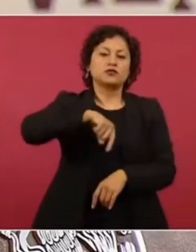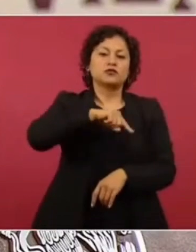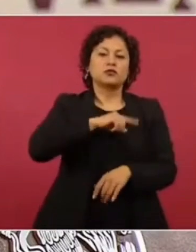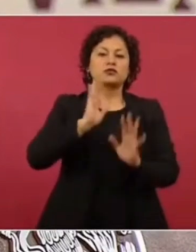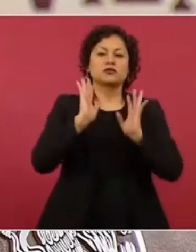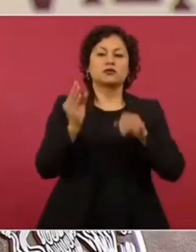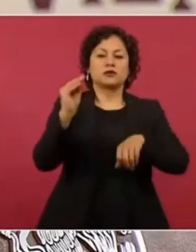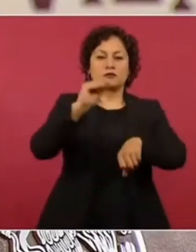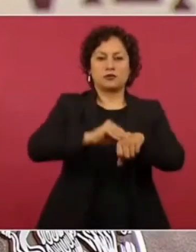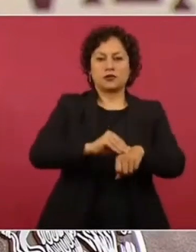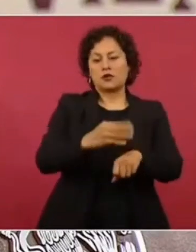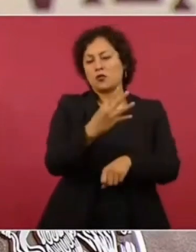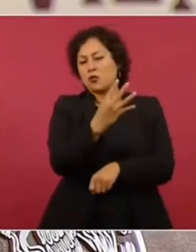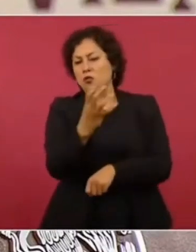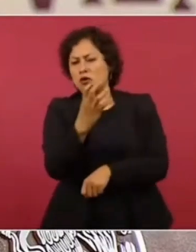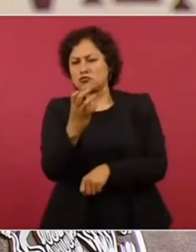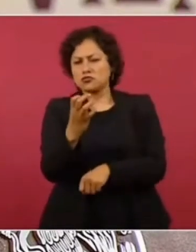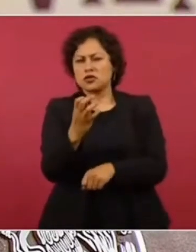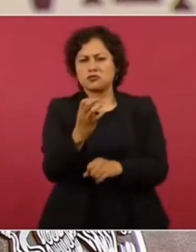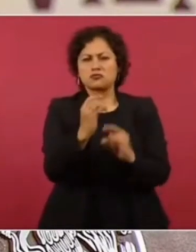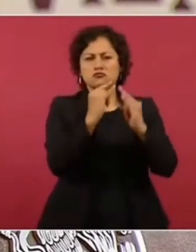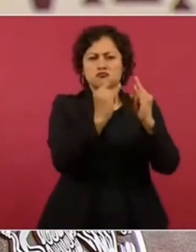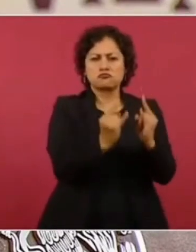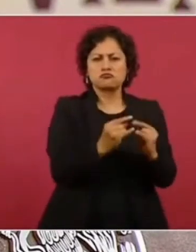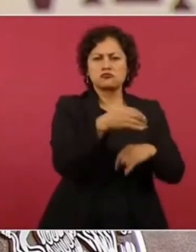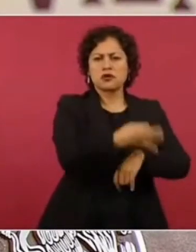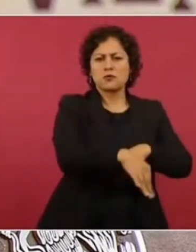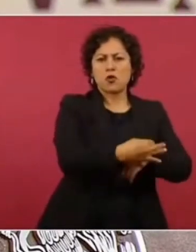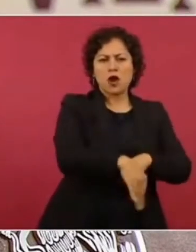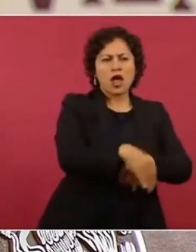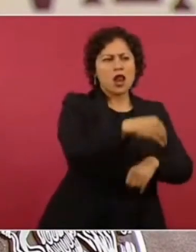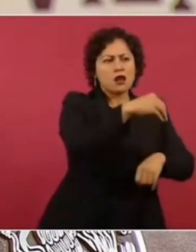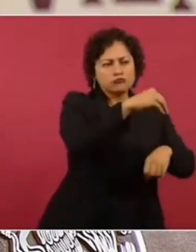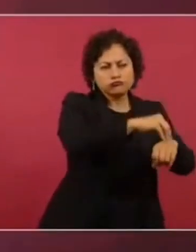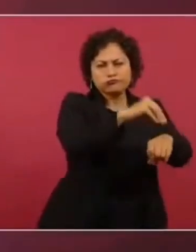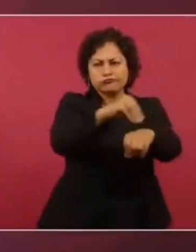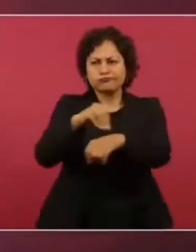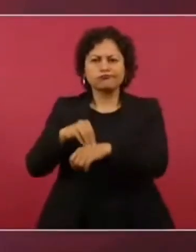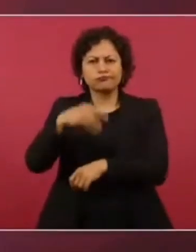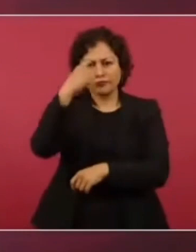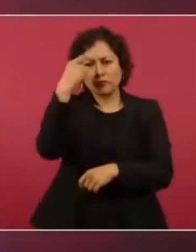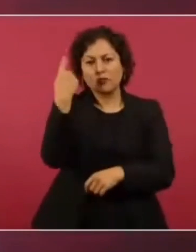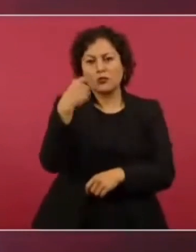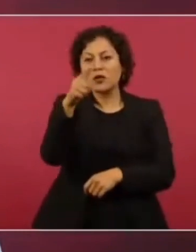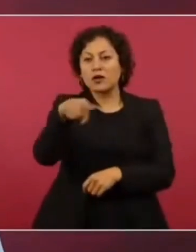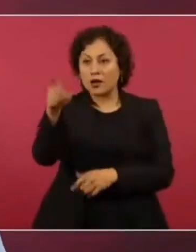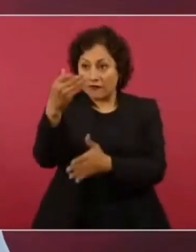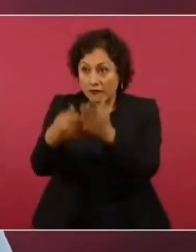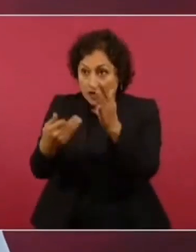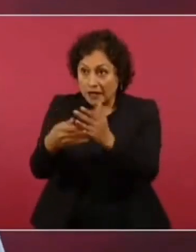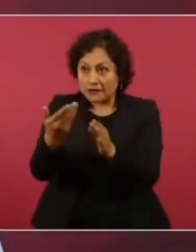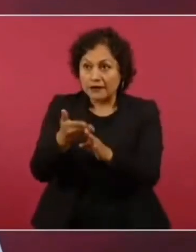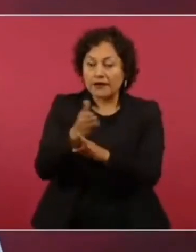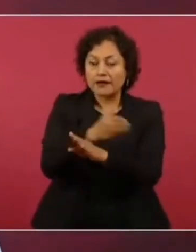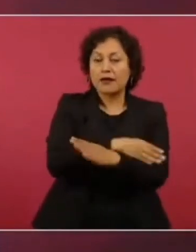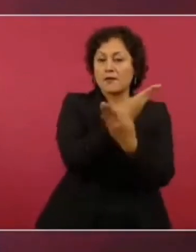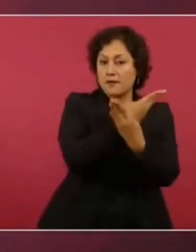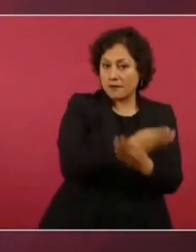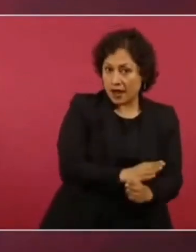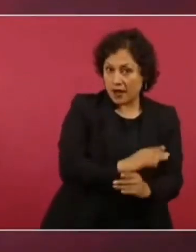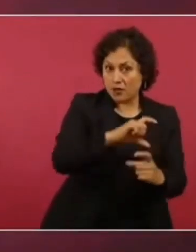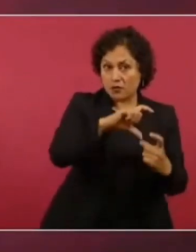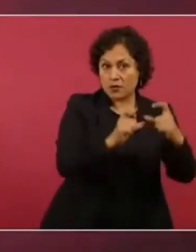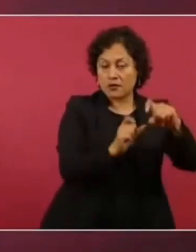cerca de 400 módulos para que ustedes, si todavía no van, puedan acudir, insisto,